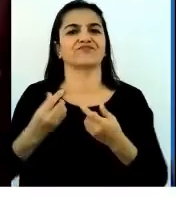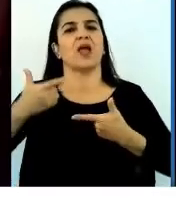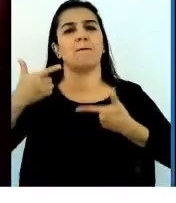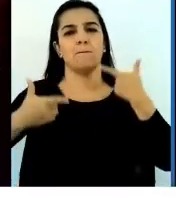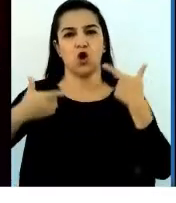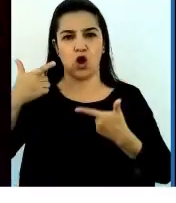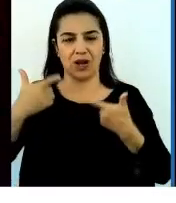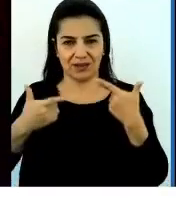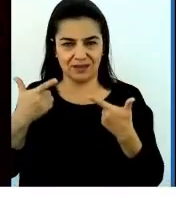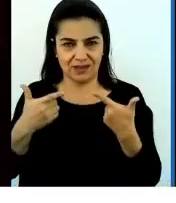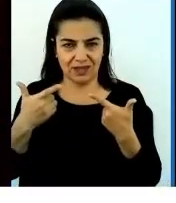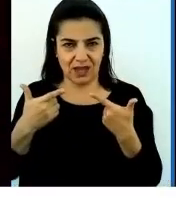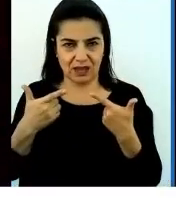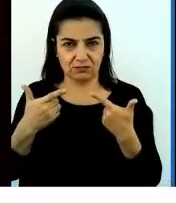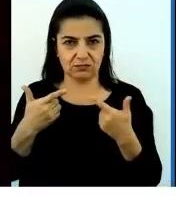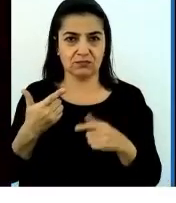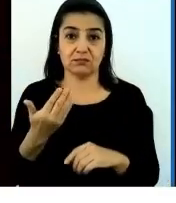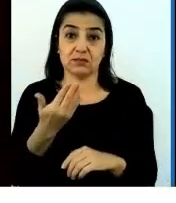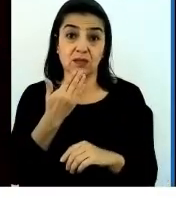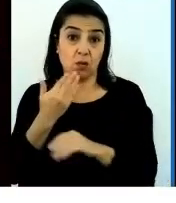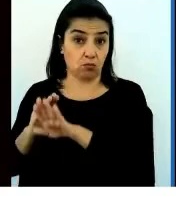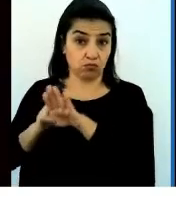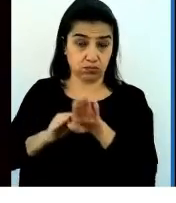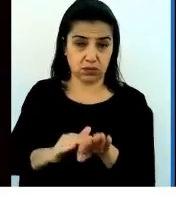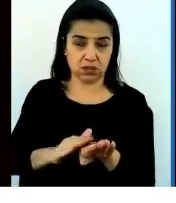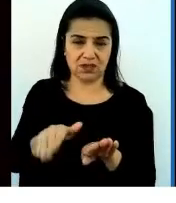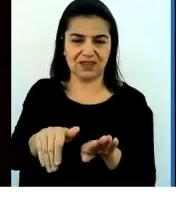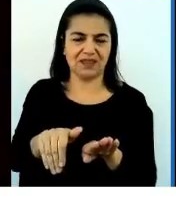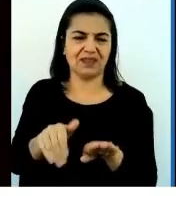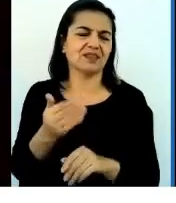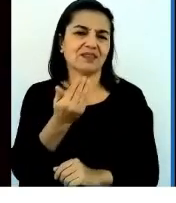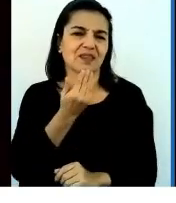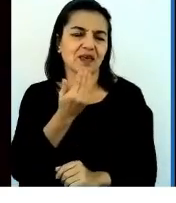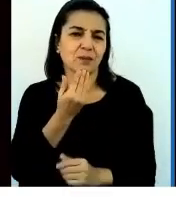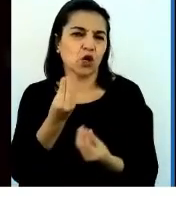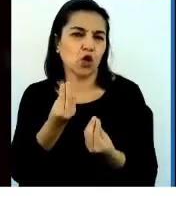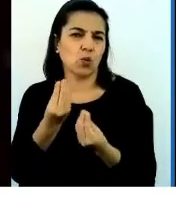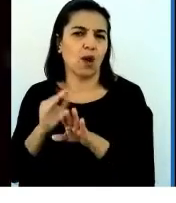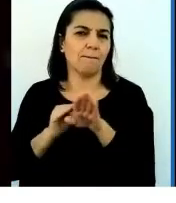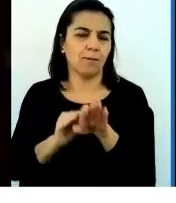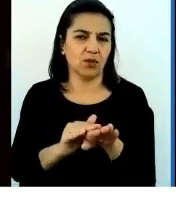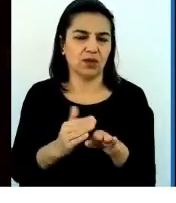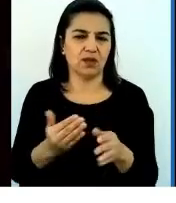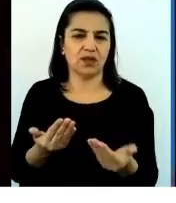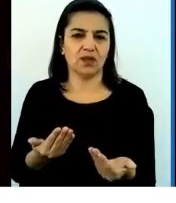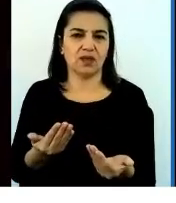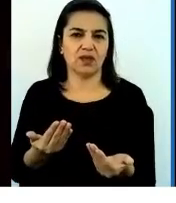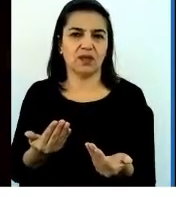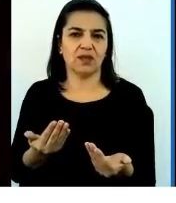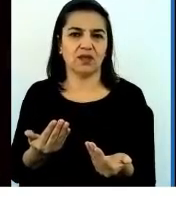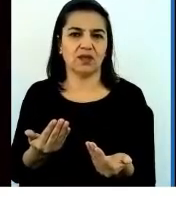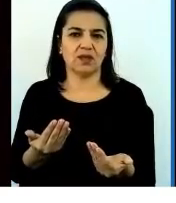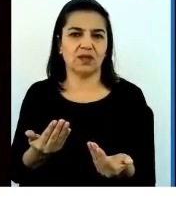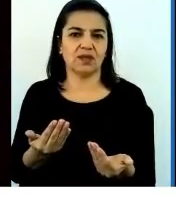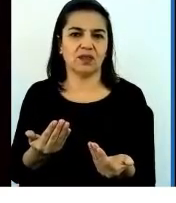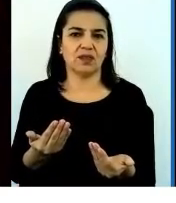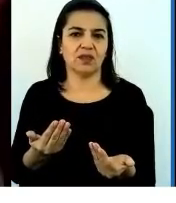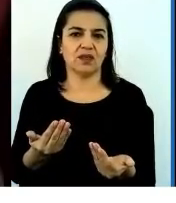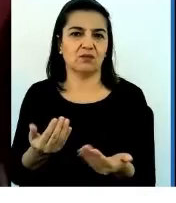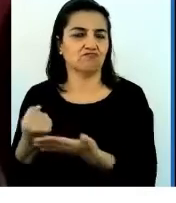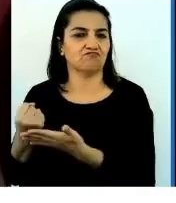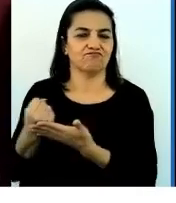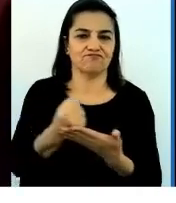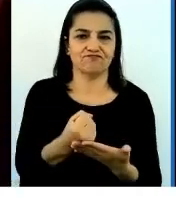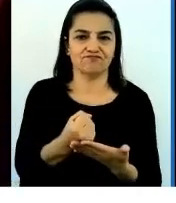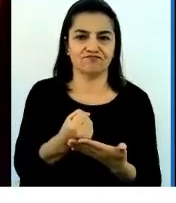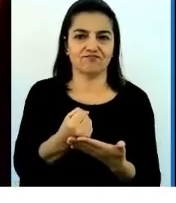incentivos también, pero también en la manera de accountability del